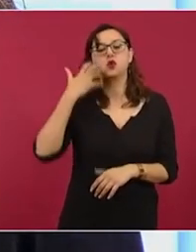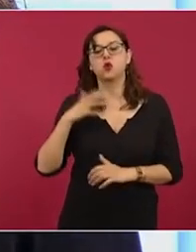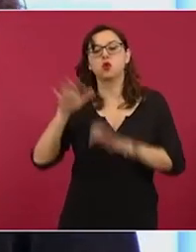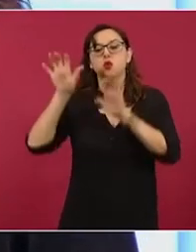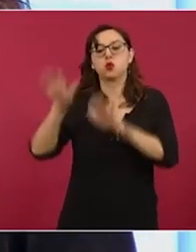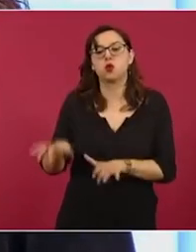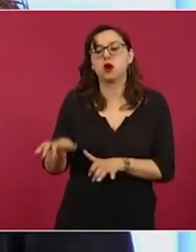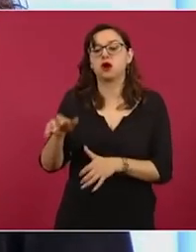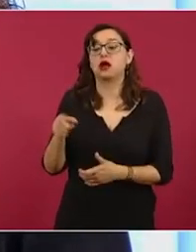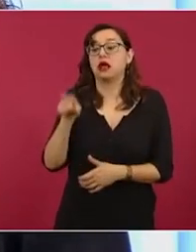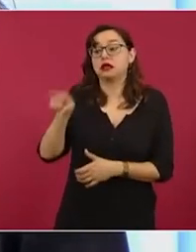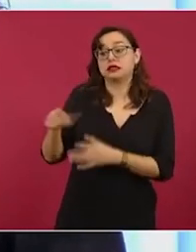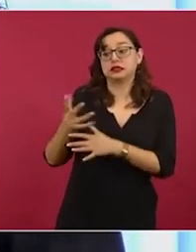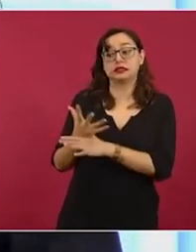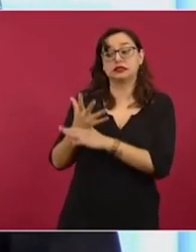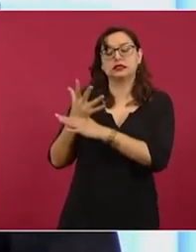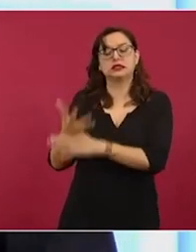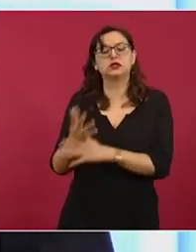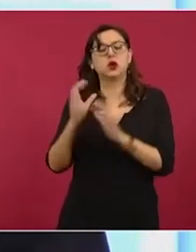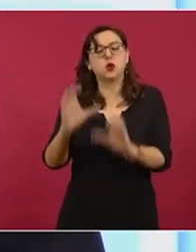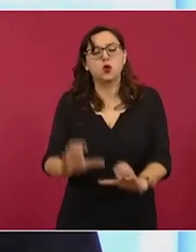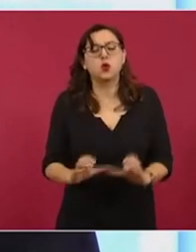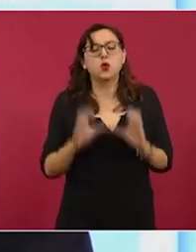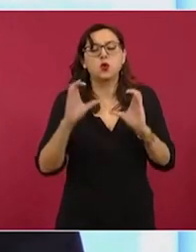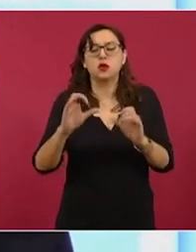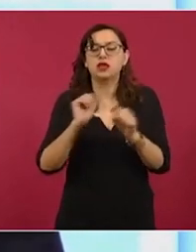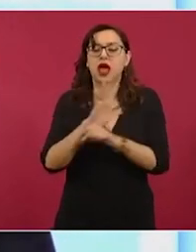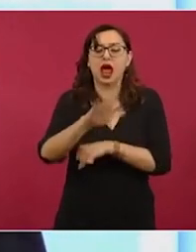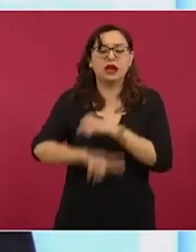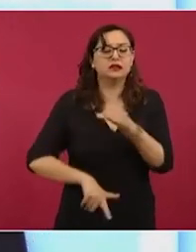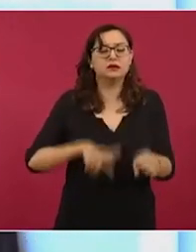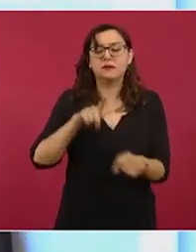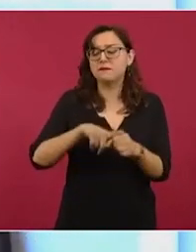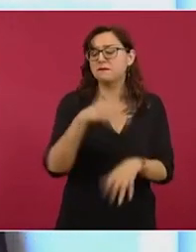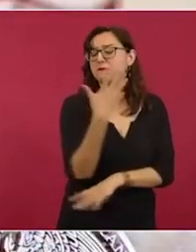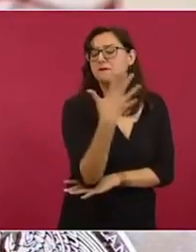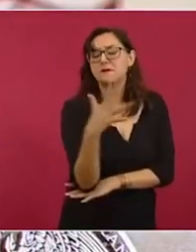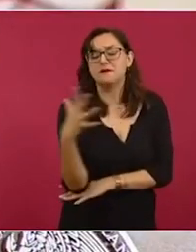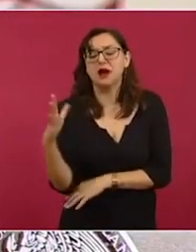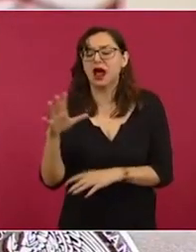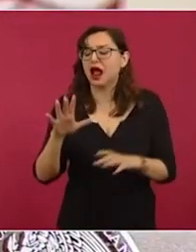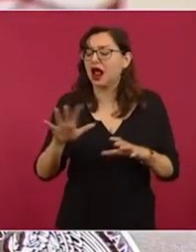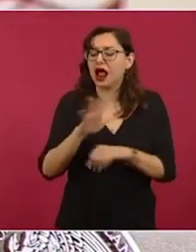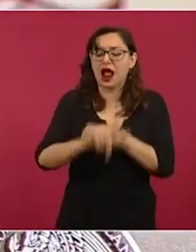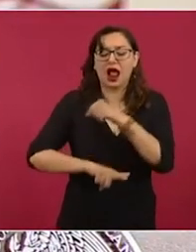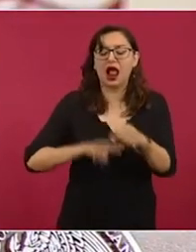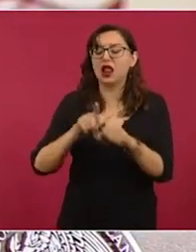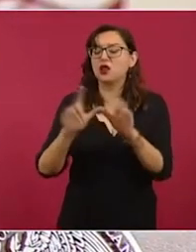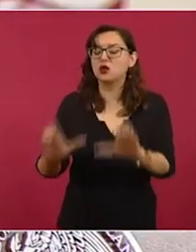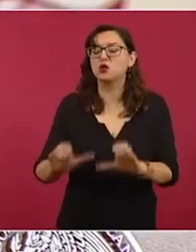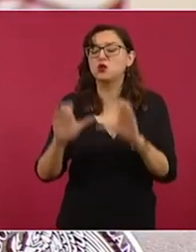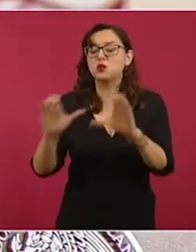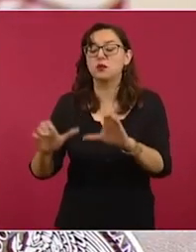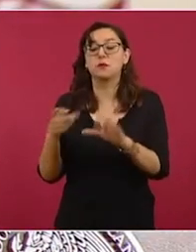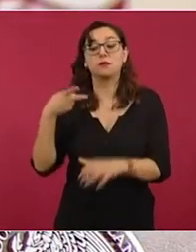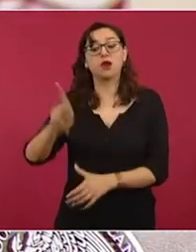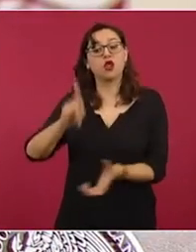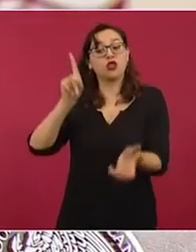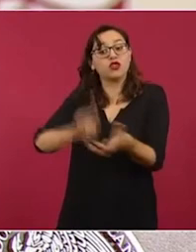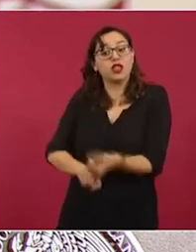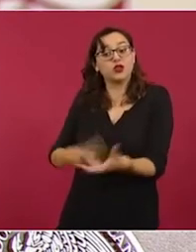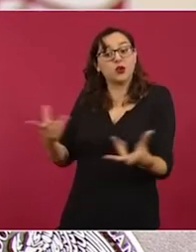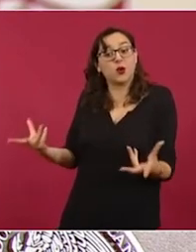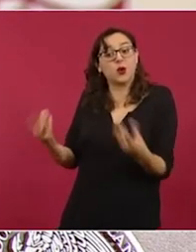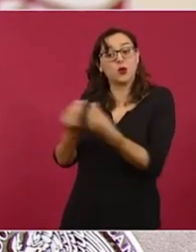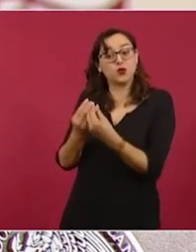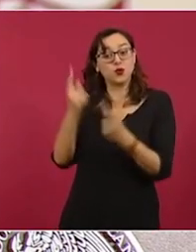dedicada, dice, a conservar la fauna silvestre. Sus principales aliados son las empresas turísticas que se